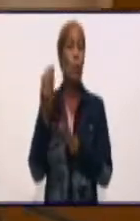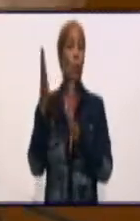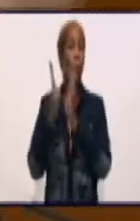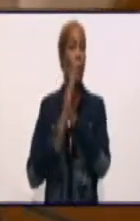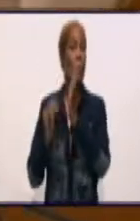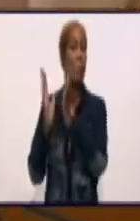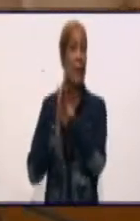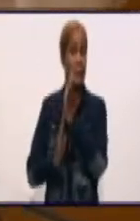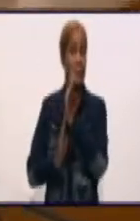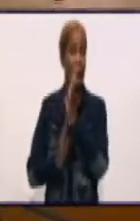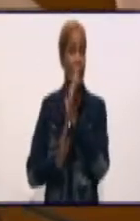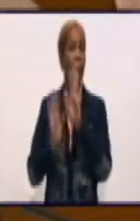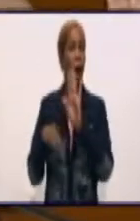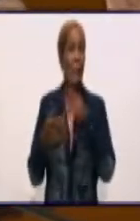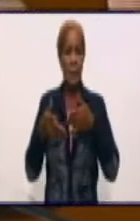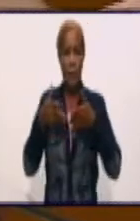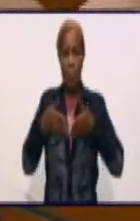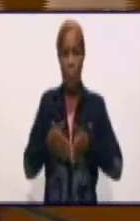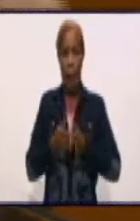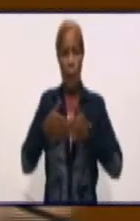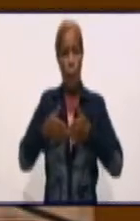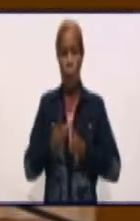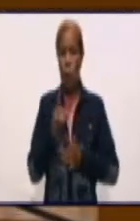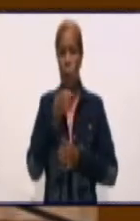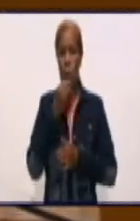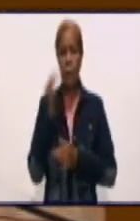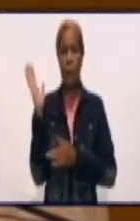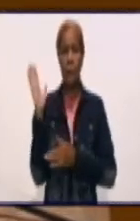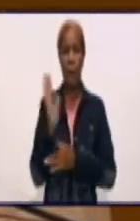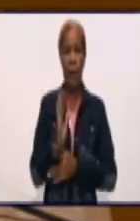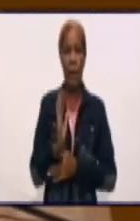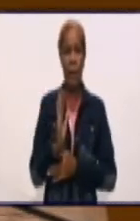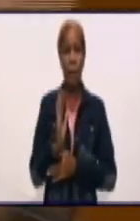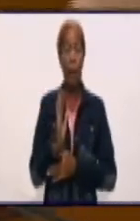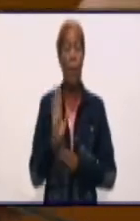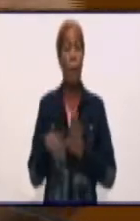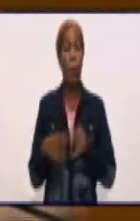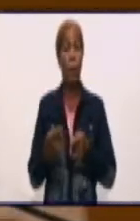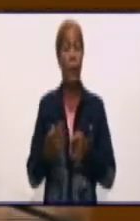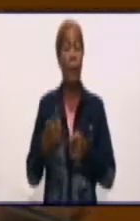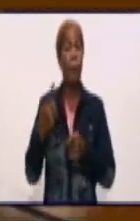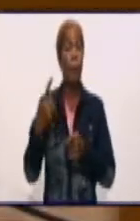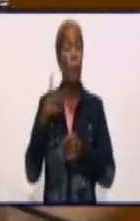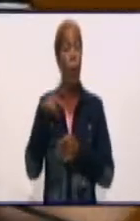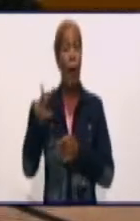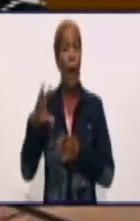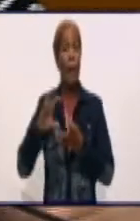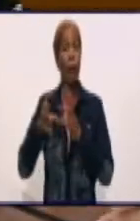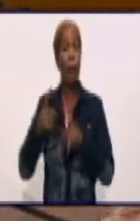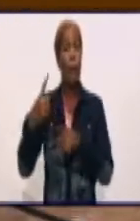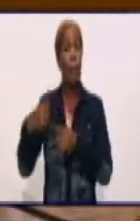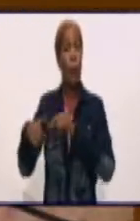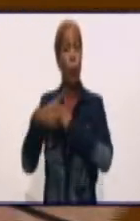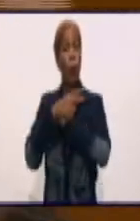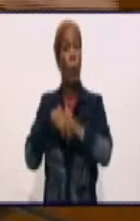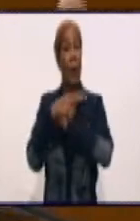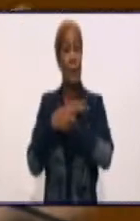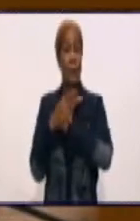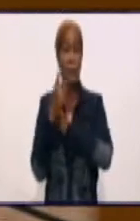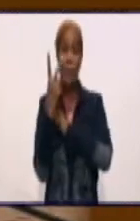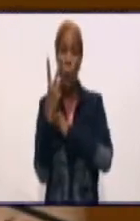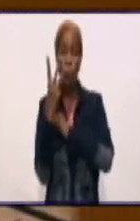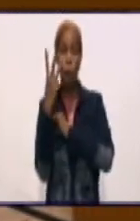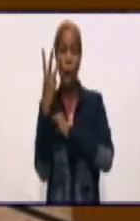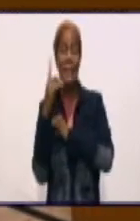en alta mar, esperando para poder llegar a Cuba. Y es el bloqueo el que impide precisamente que ese producto